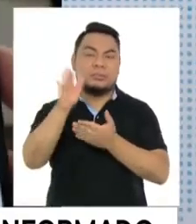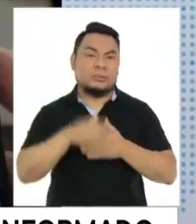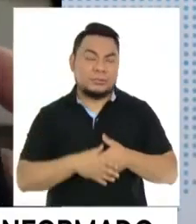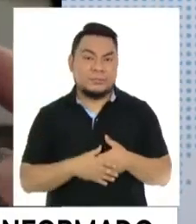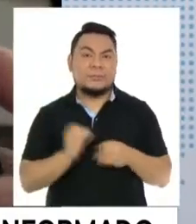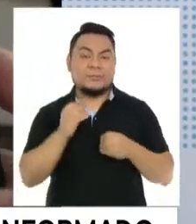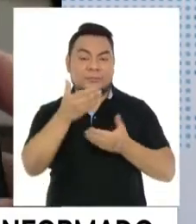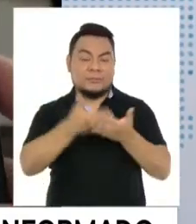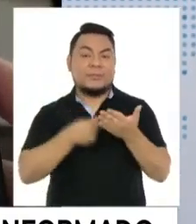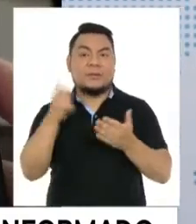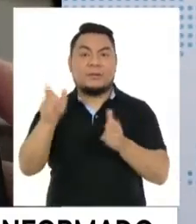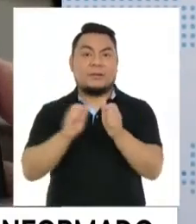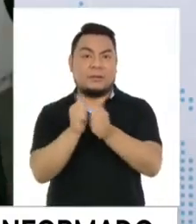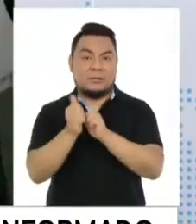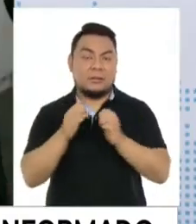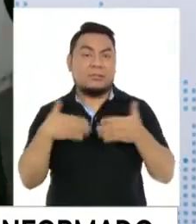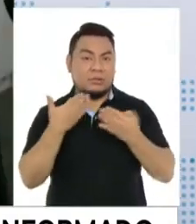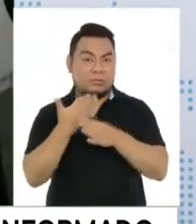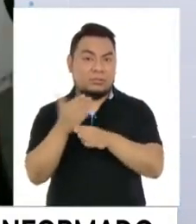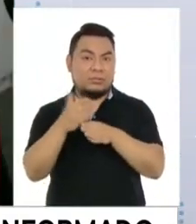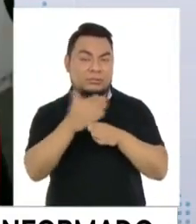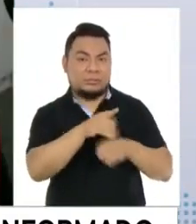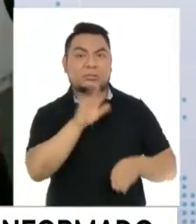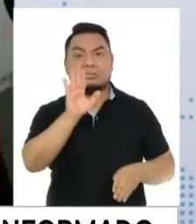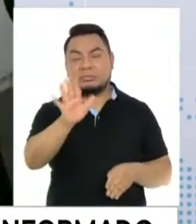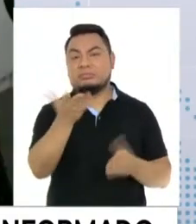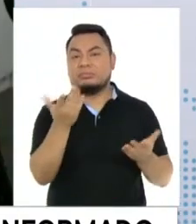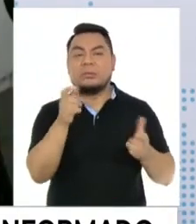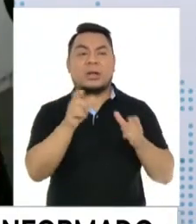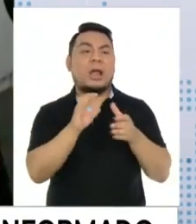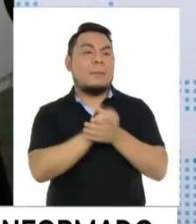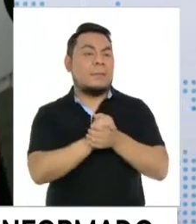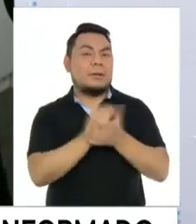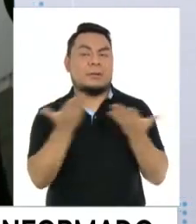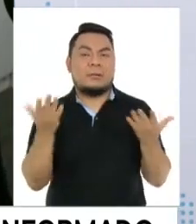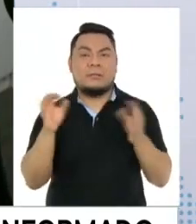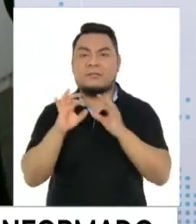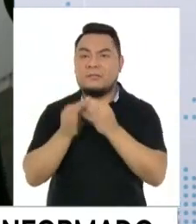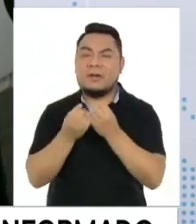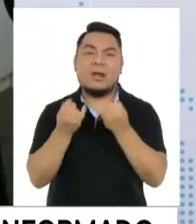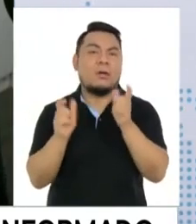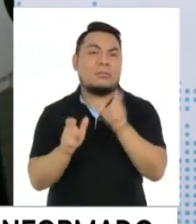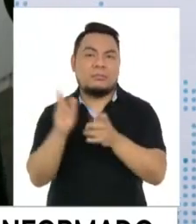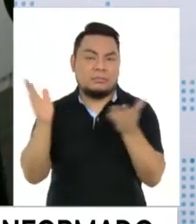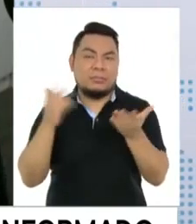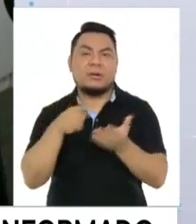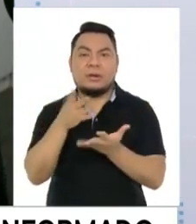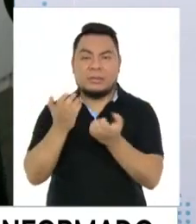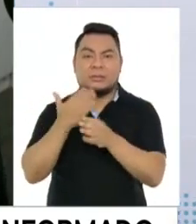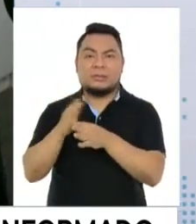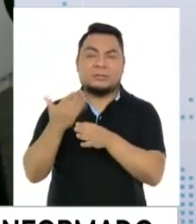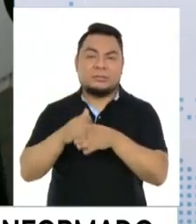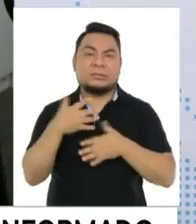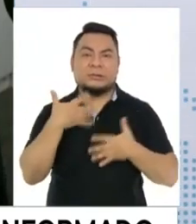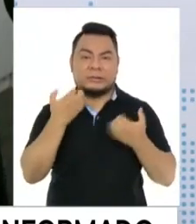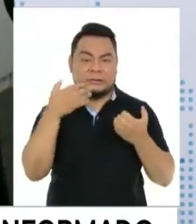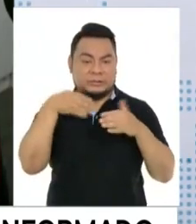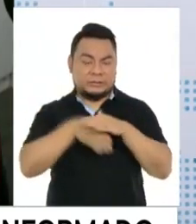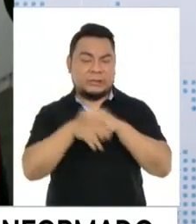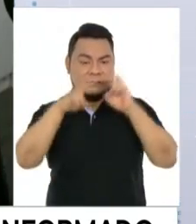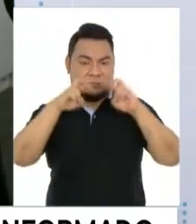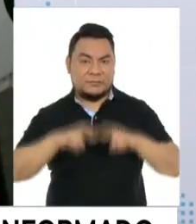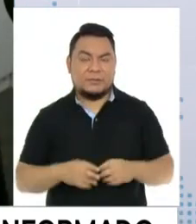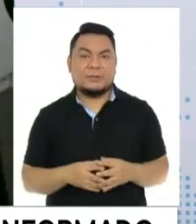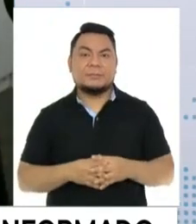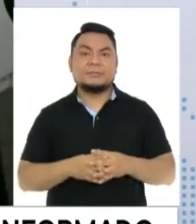baja la hoja de vida de los candidatos y puede también compartirla con algunas personas que de repente también quieran acceder a esta